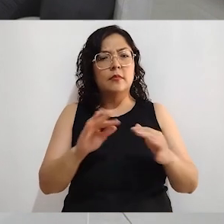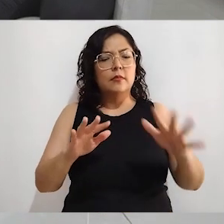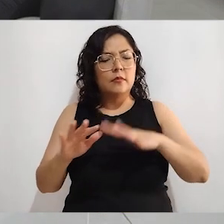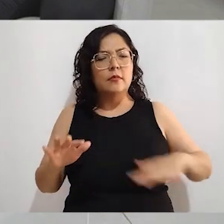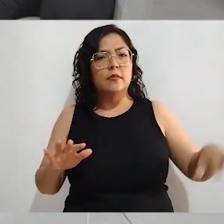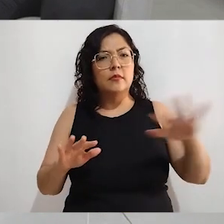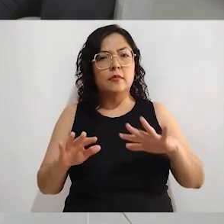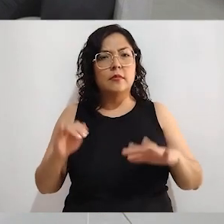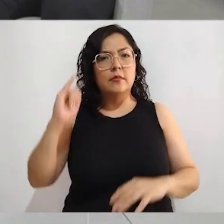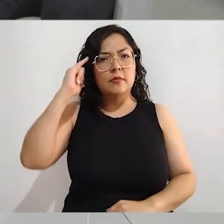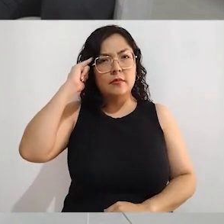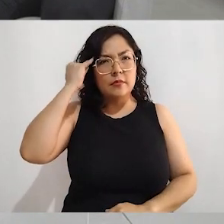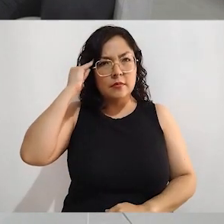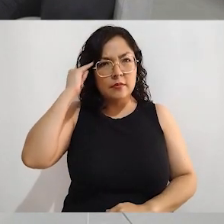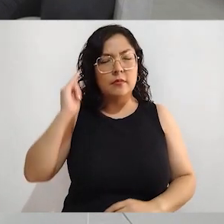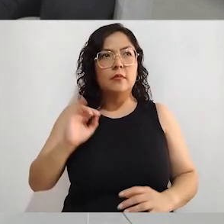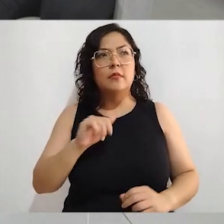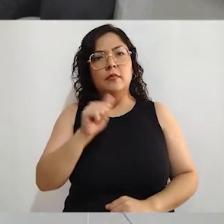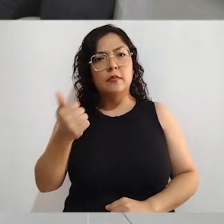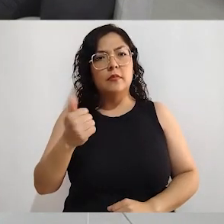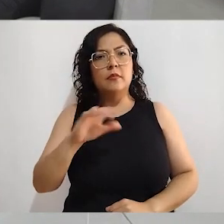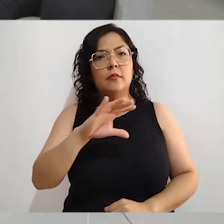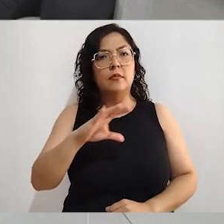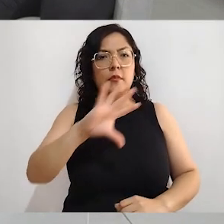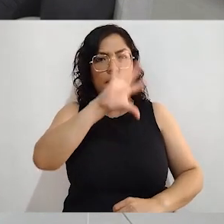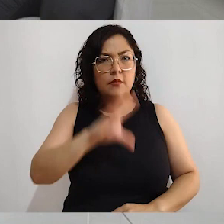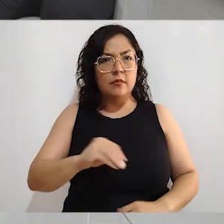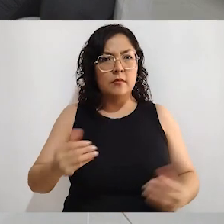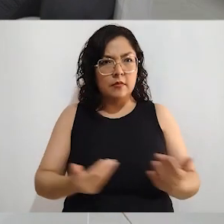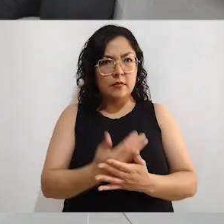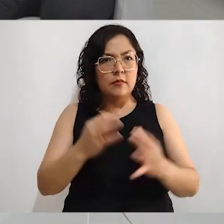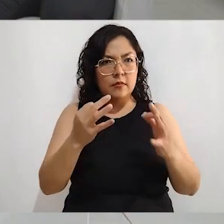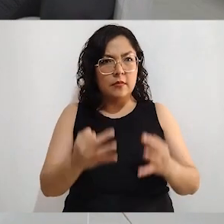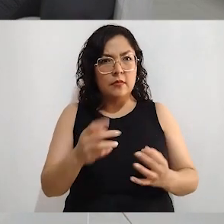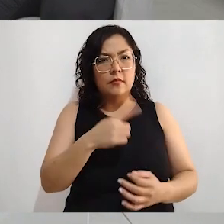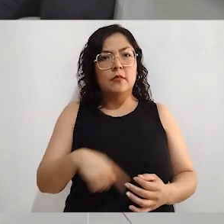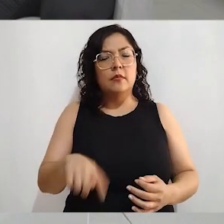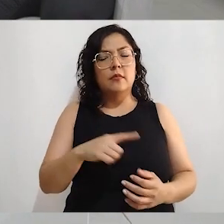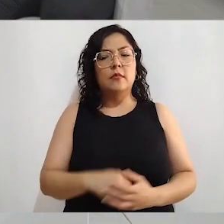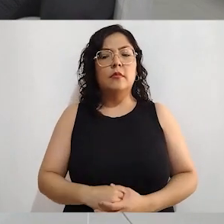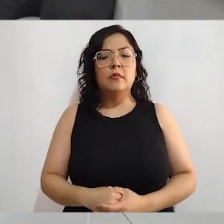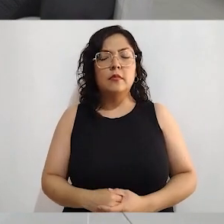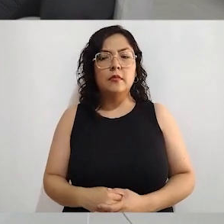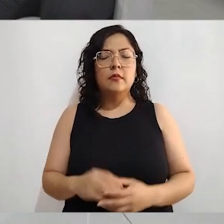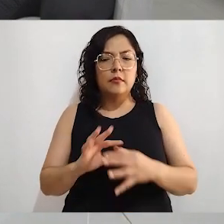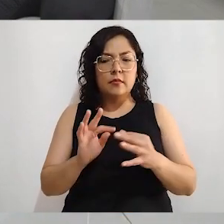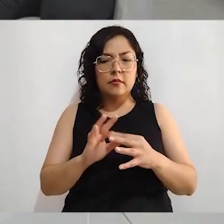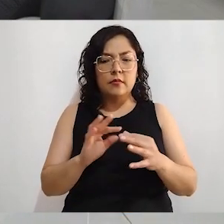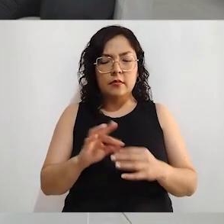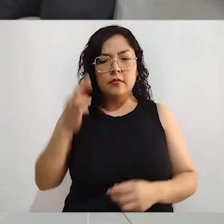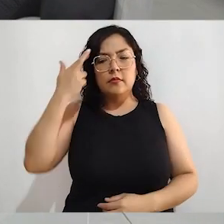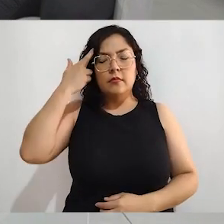importante, y también recordarle a la ciudadanía que el domingo 2 de junio, que habremos de salir a votar,